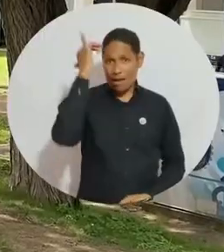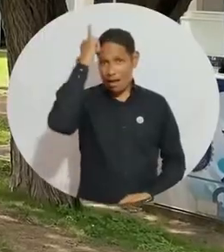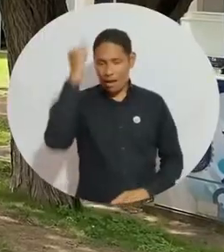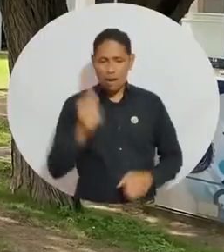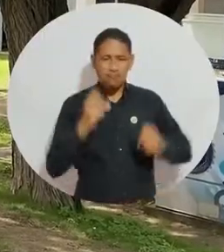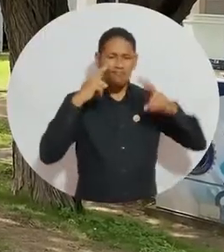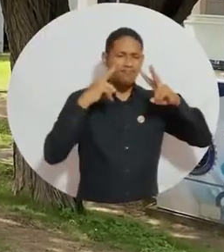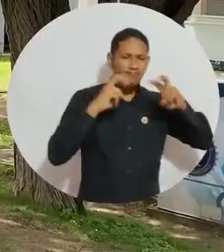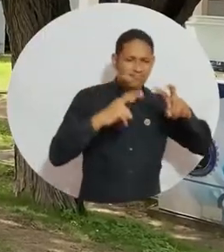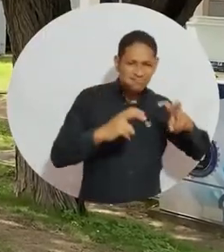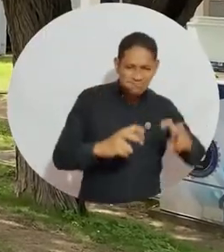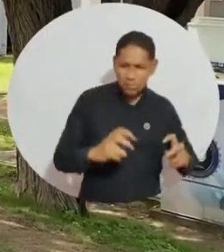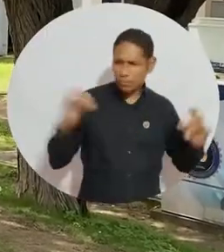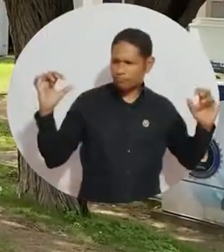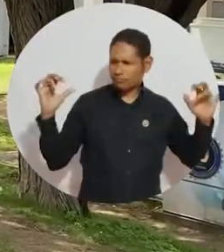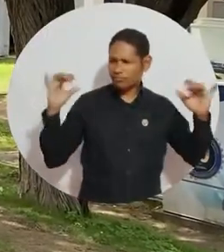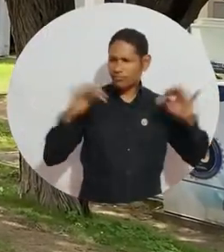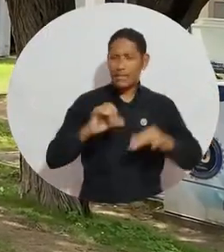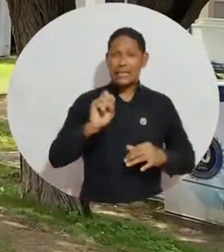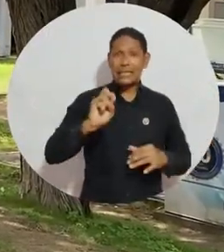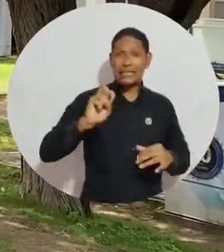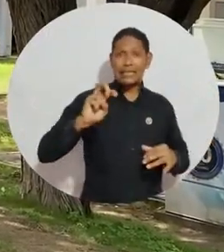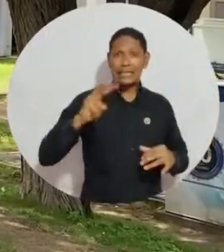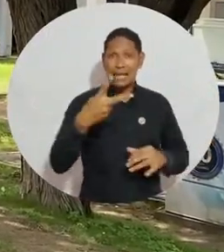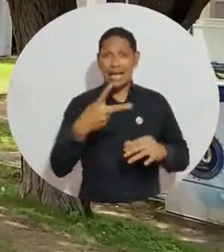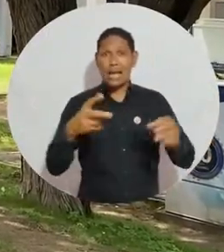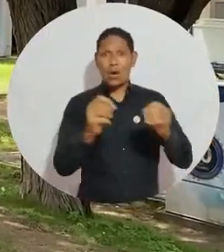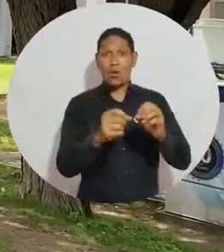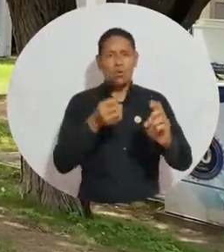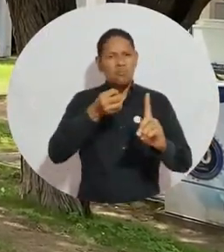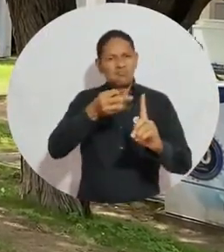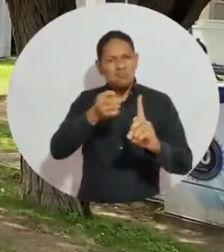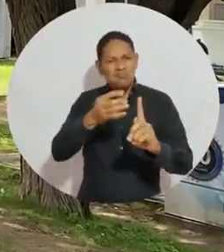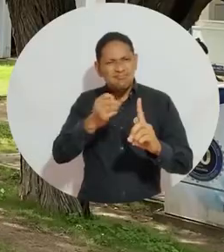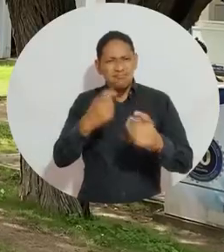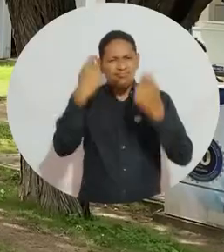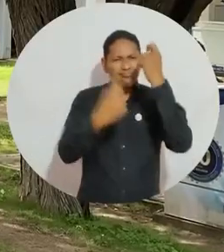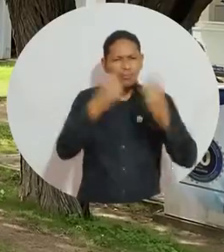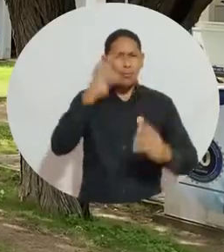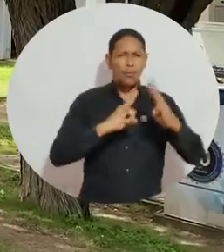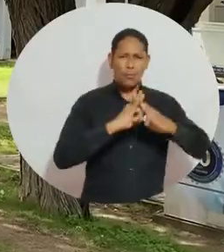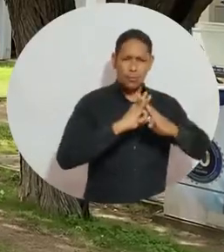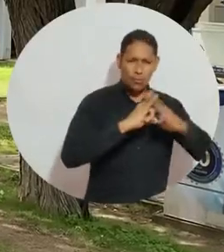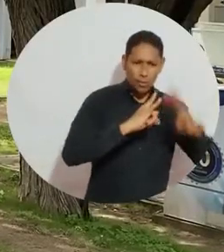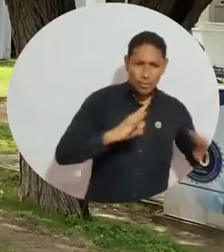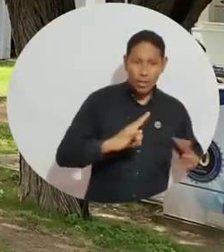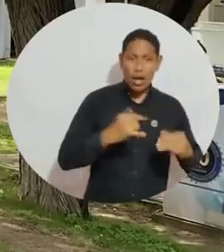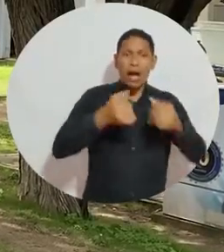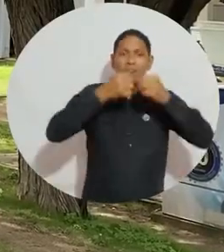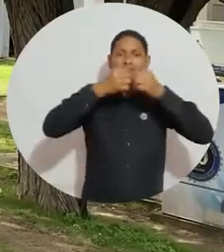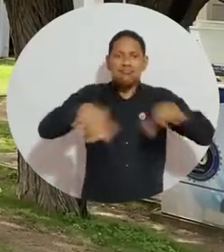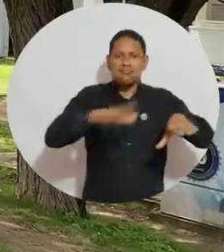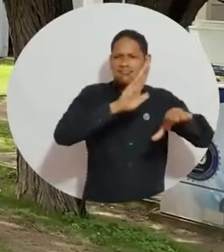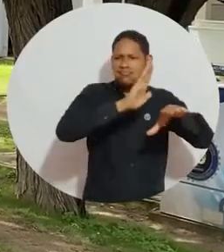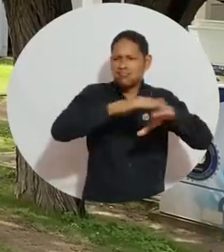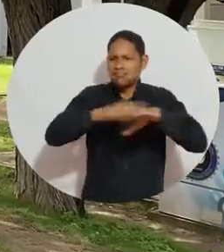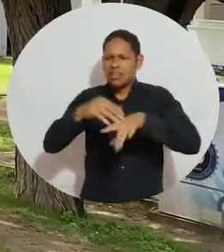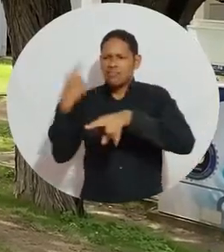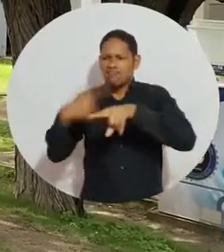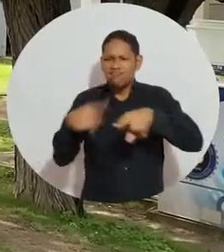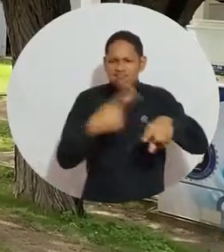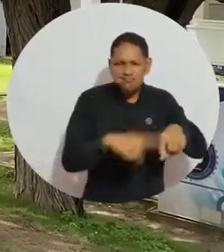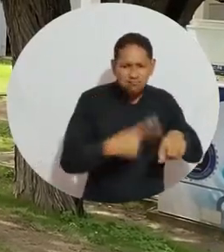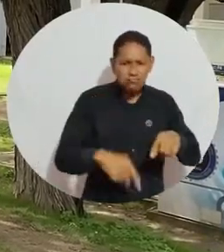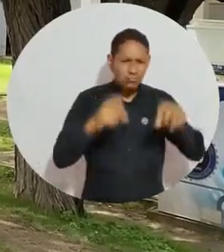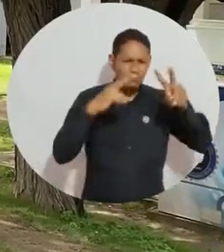Académicos e investigadores se dieron cita en el II Congreso Anual de Economía en Unimagdalena, un espacio para la promoción y socialización